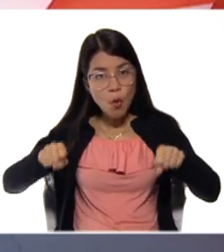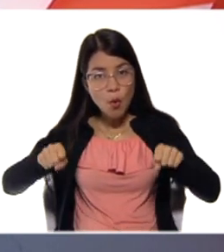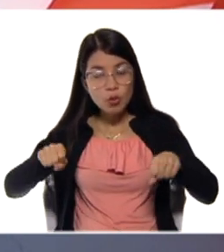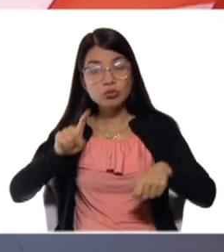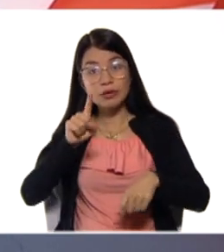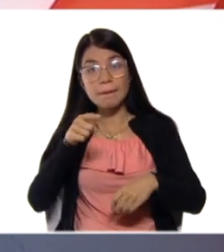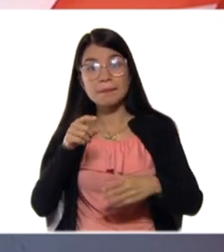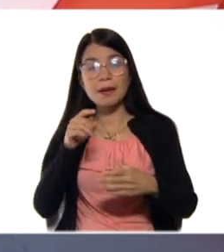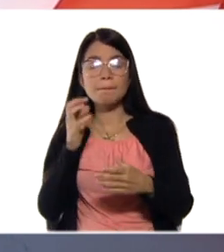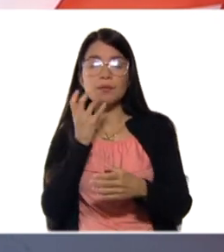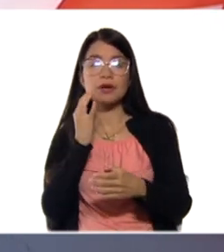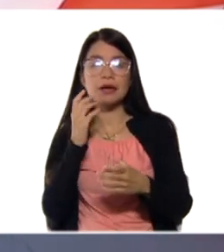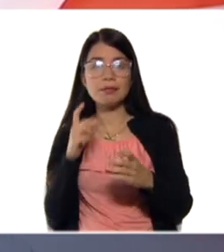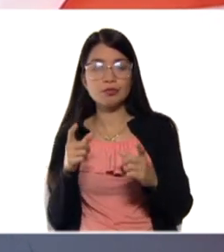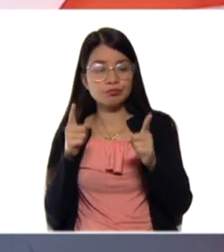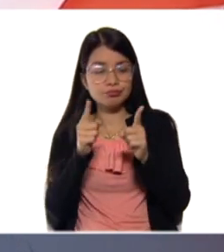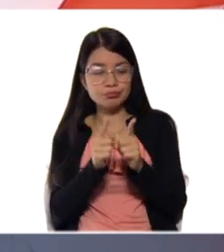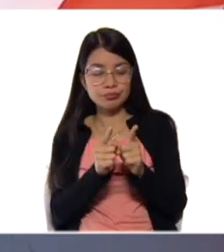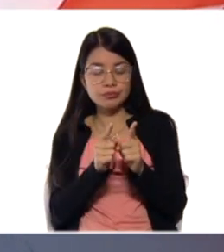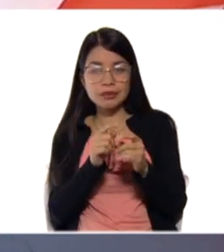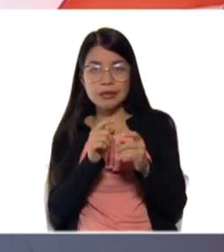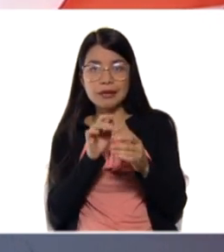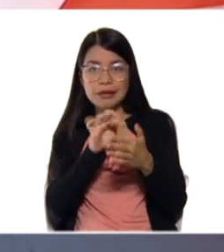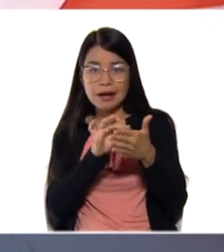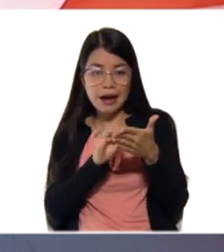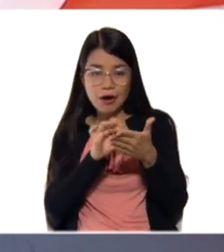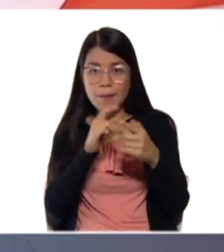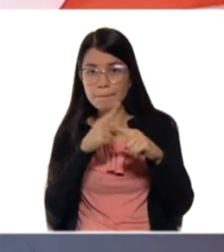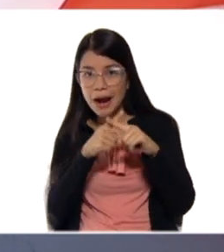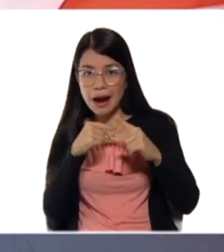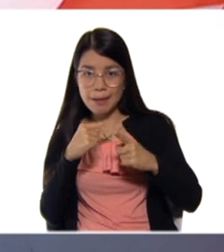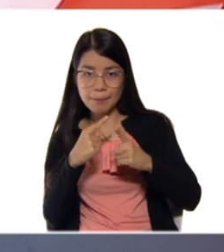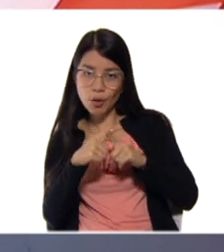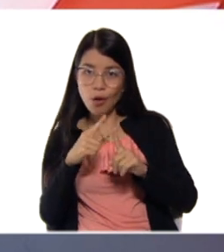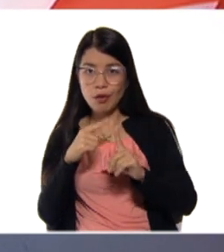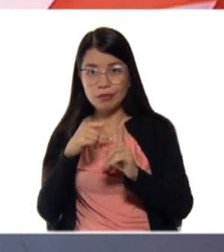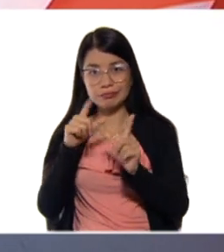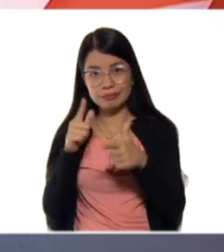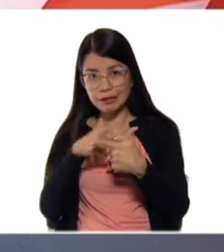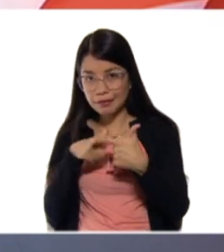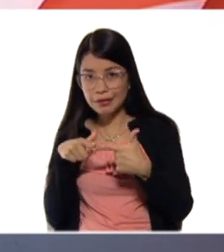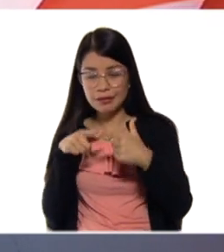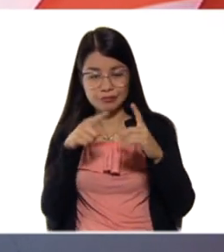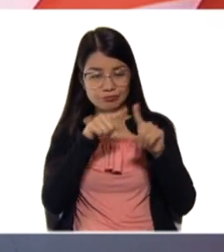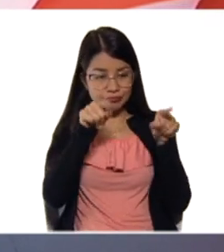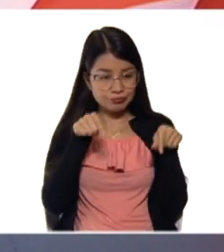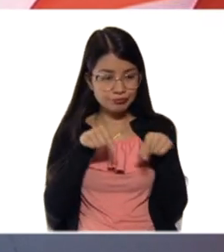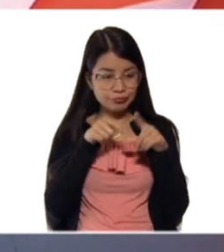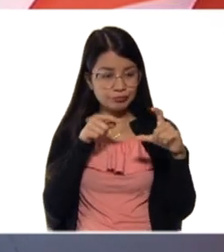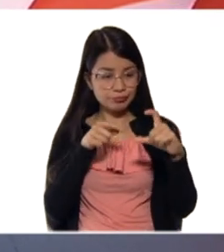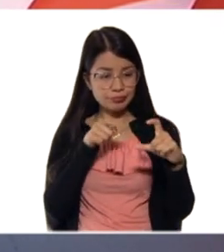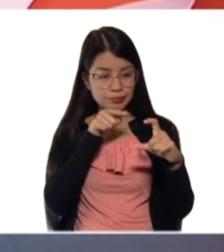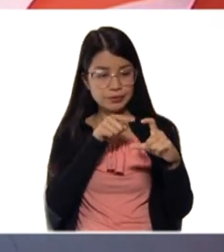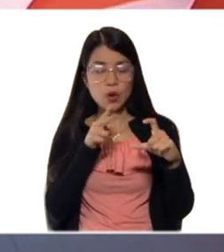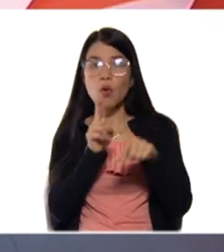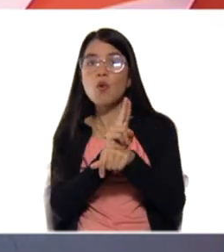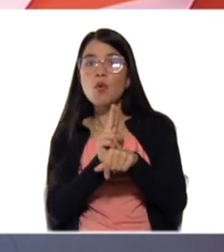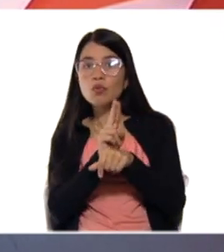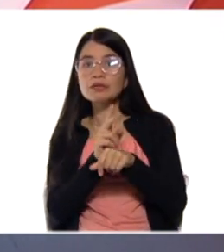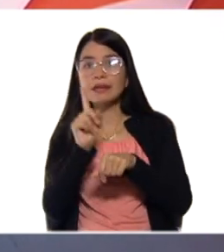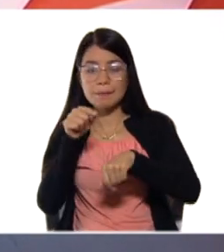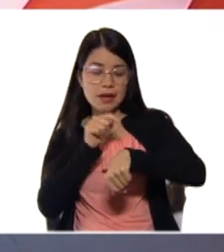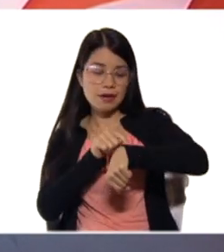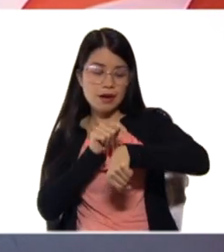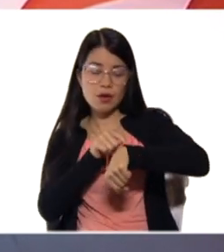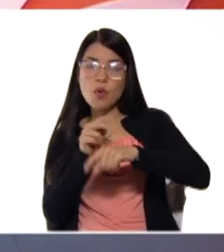unas baterías muy chiquiticas, igual que ocurre con un reloj, que es otro tipo de batería. Tenemos